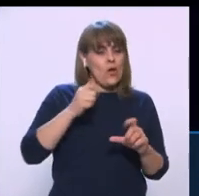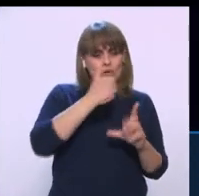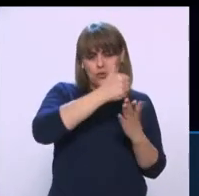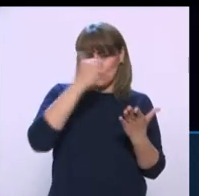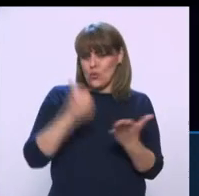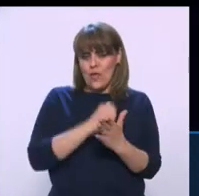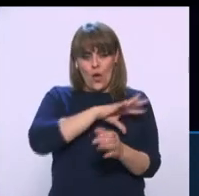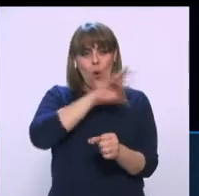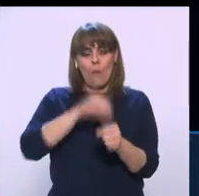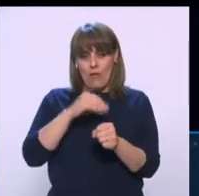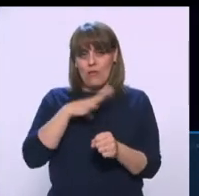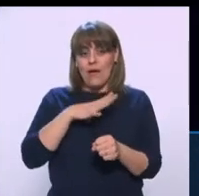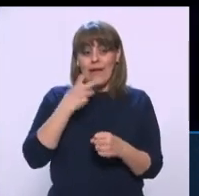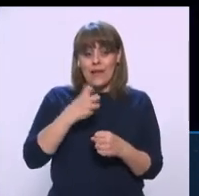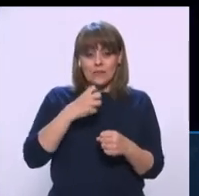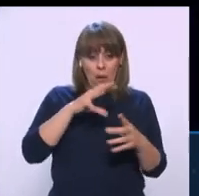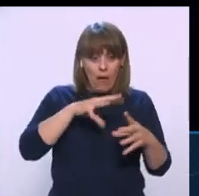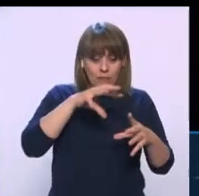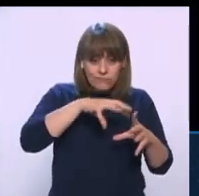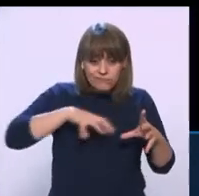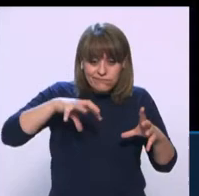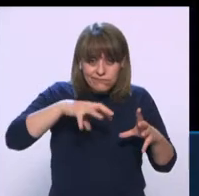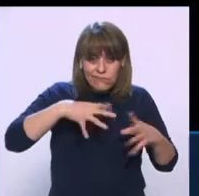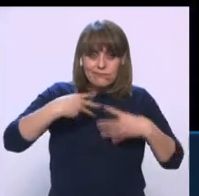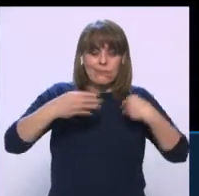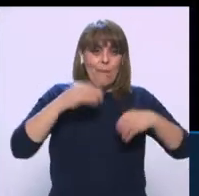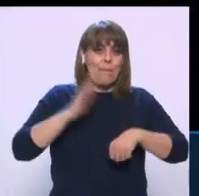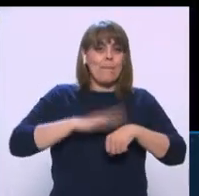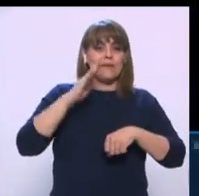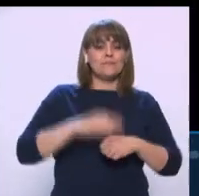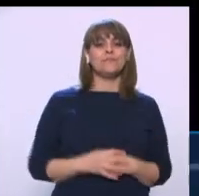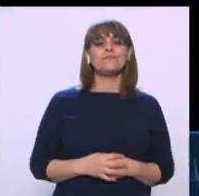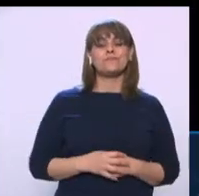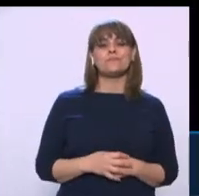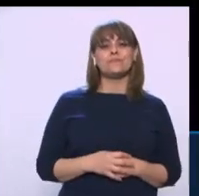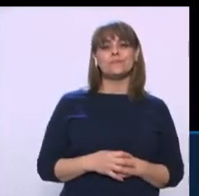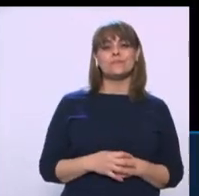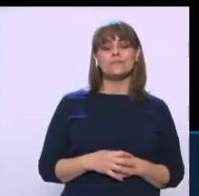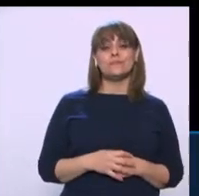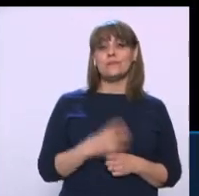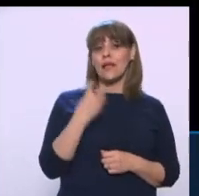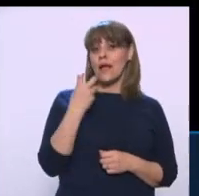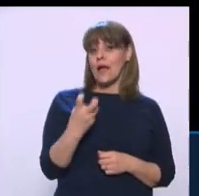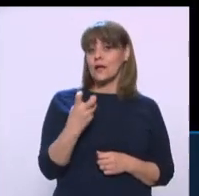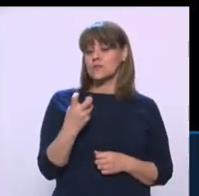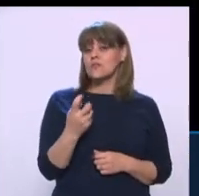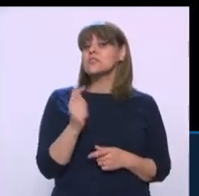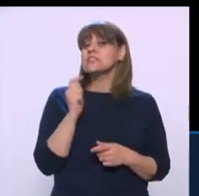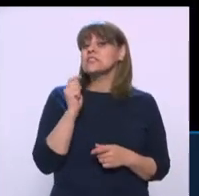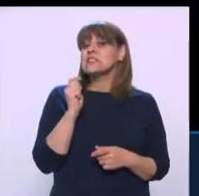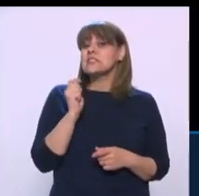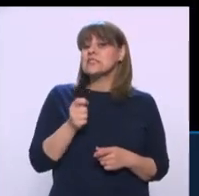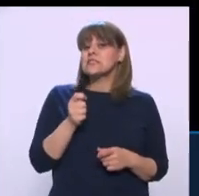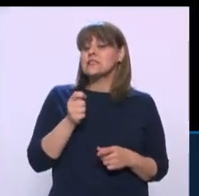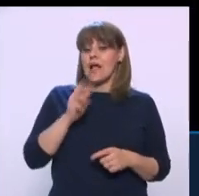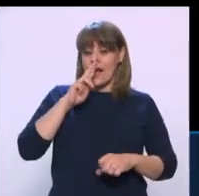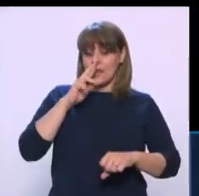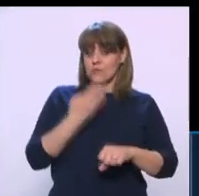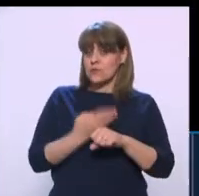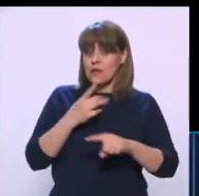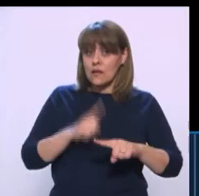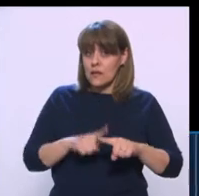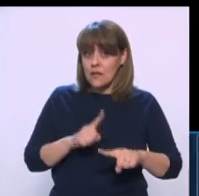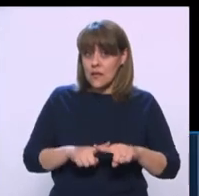esto aumenta los contagios. Secretario, justo sobre esto está en manos de la ciudadanía, principalmente